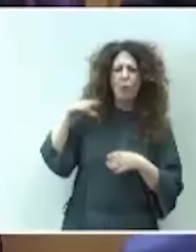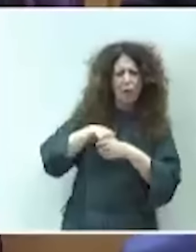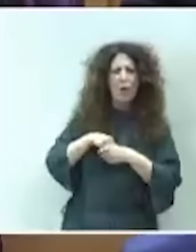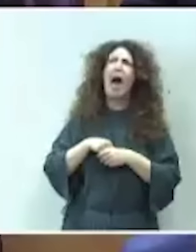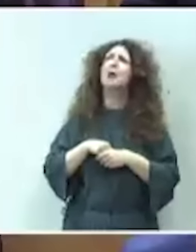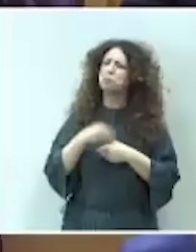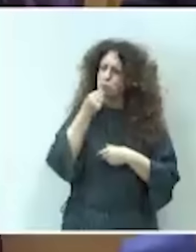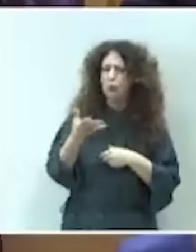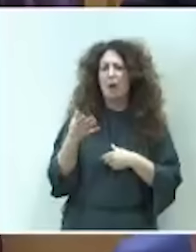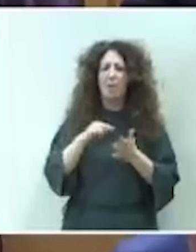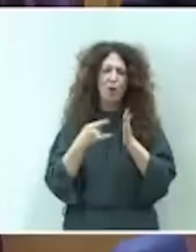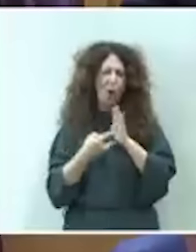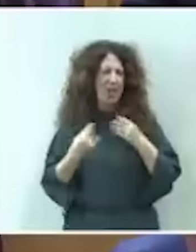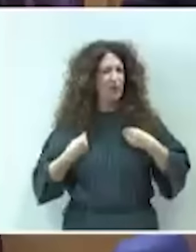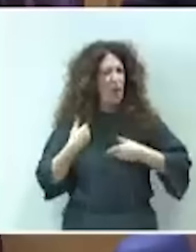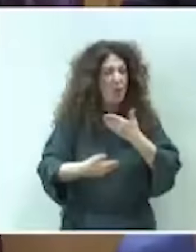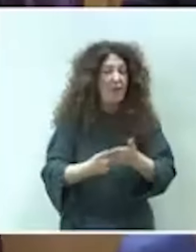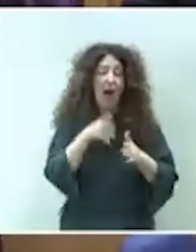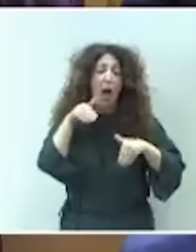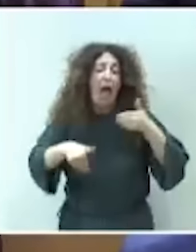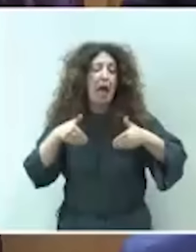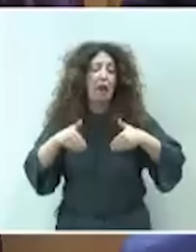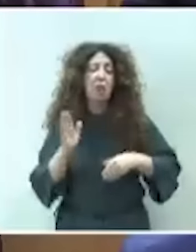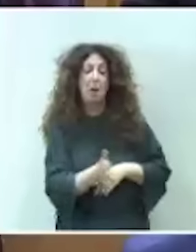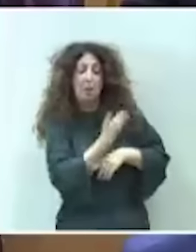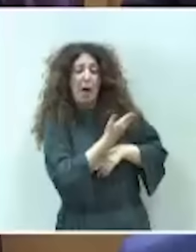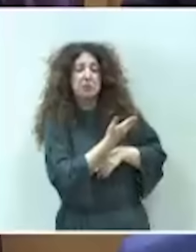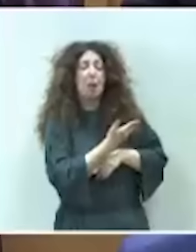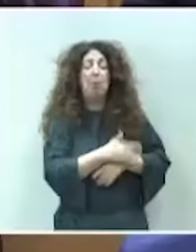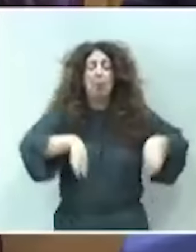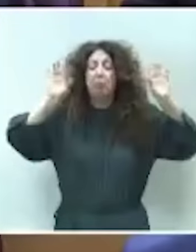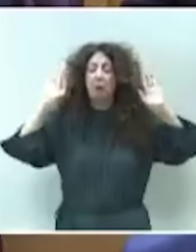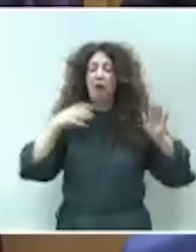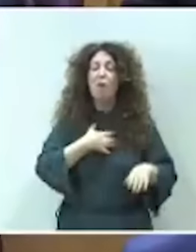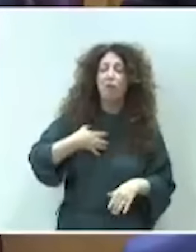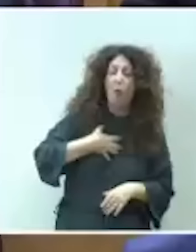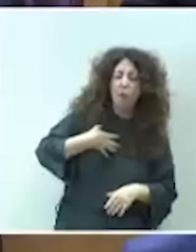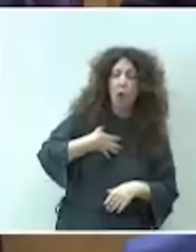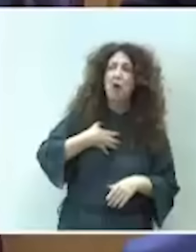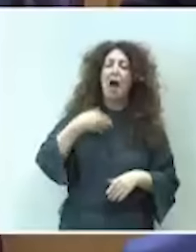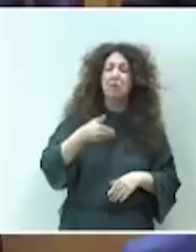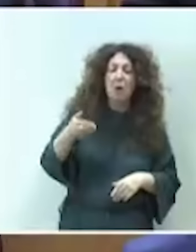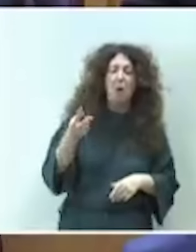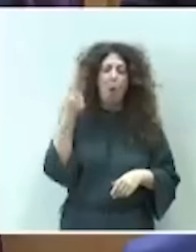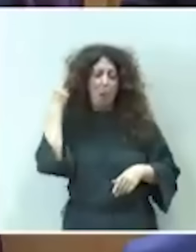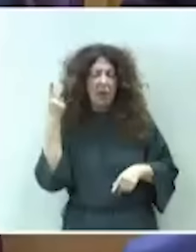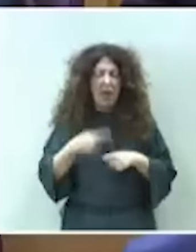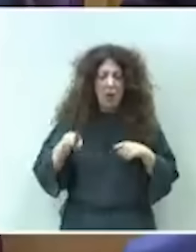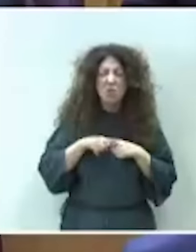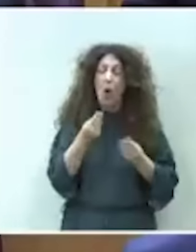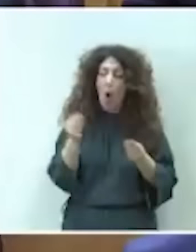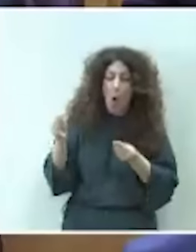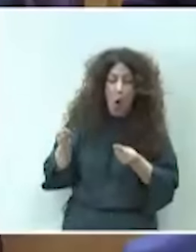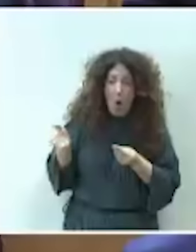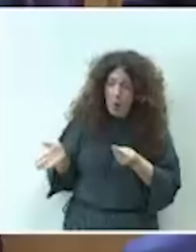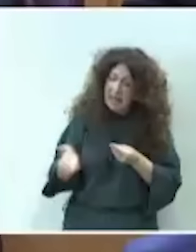como estábamos en elecciones, ya ni le importa la función pública, ni le importan los funcionarios que se van jubilando, ni le importa el futuro de estos jóvenes